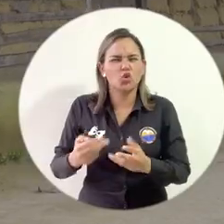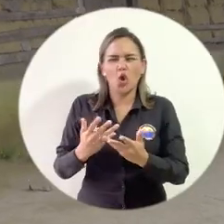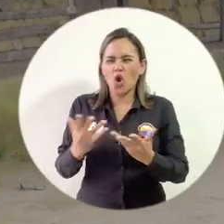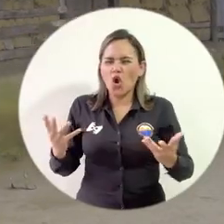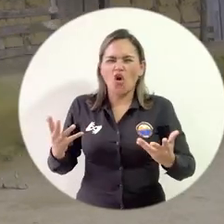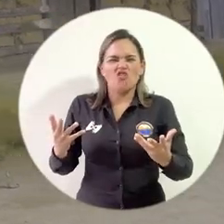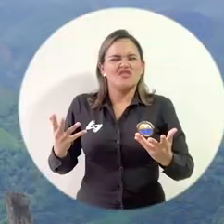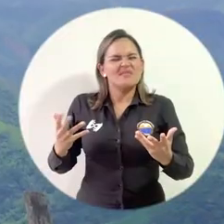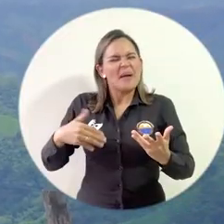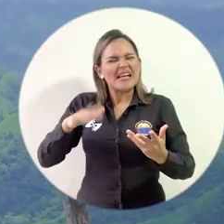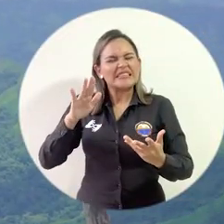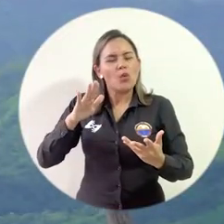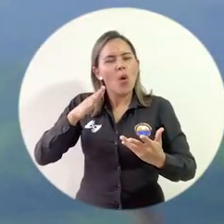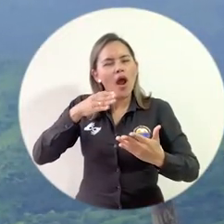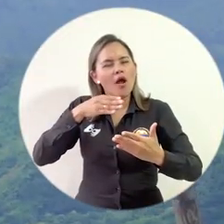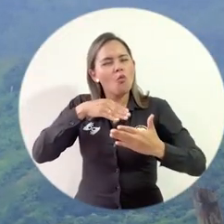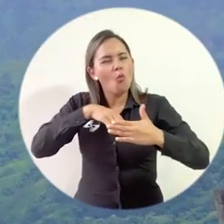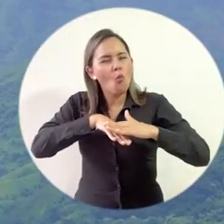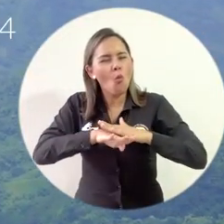pueblos indígenas.